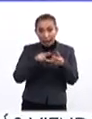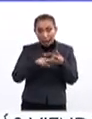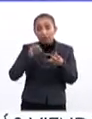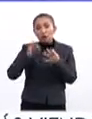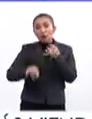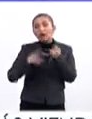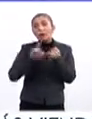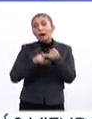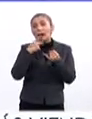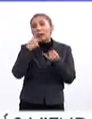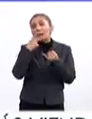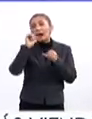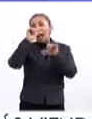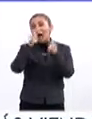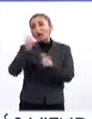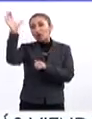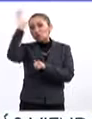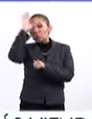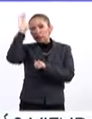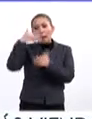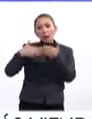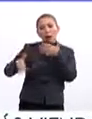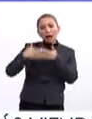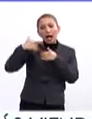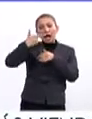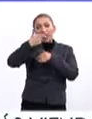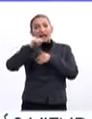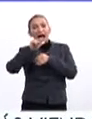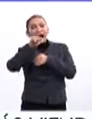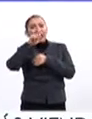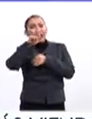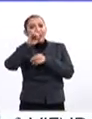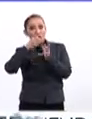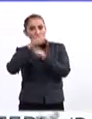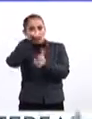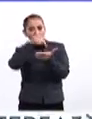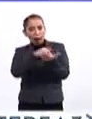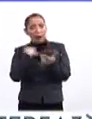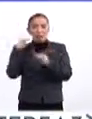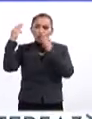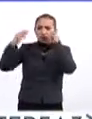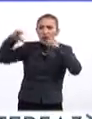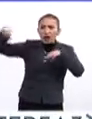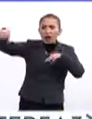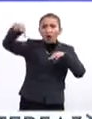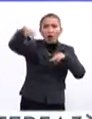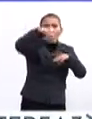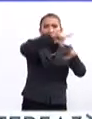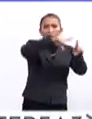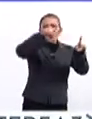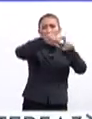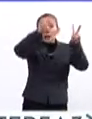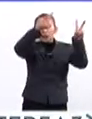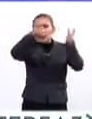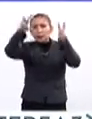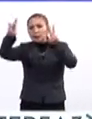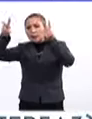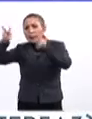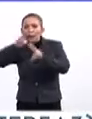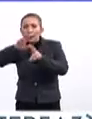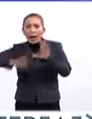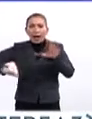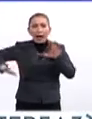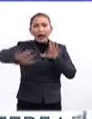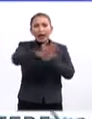Y por último, también hablar del arte y de la cultura, las galerías, estos nuevos espacios, los museos. O sea, son distintos temas los que estamos